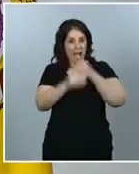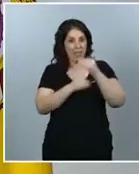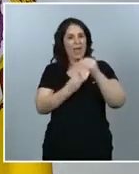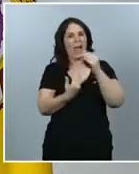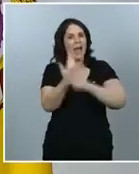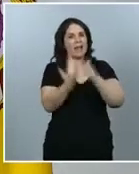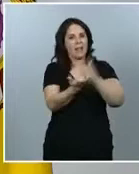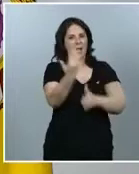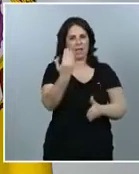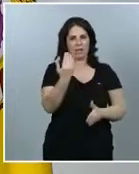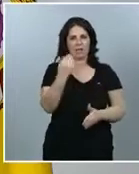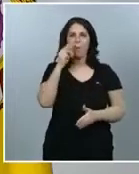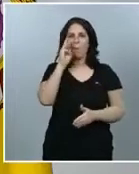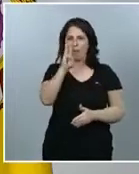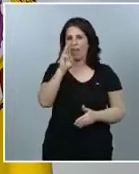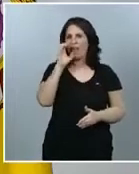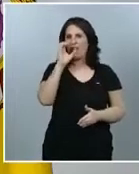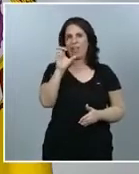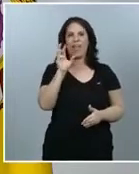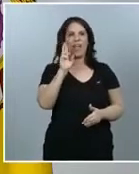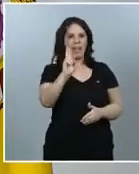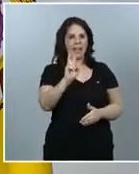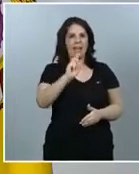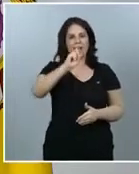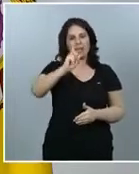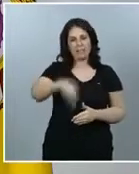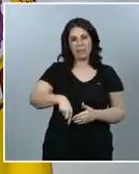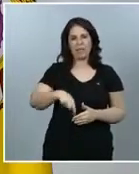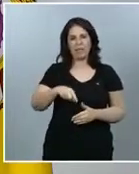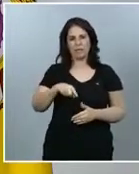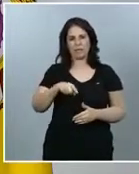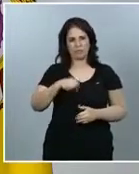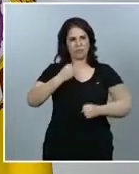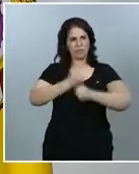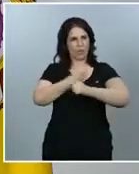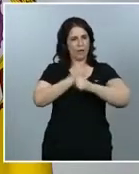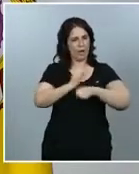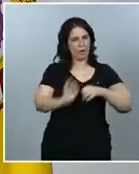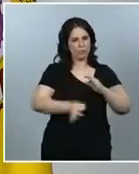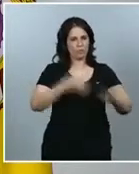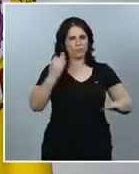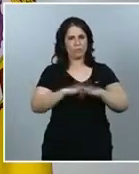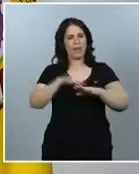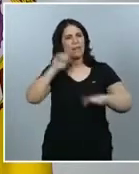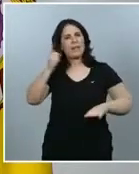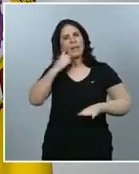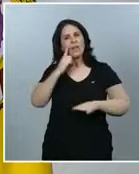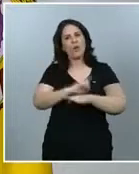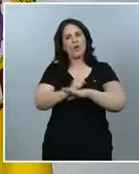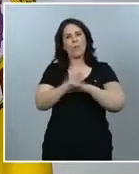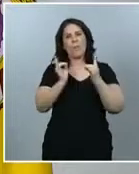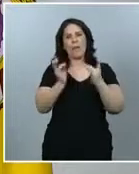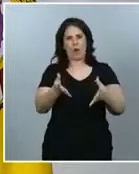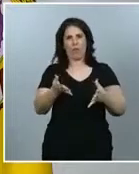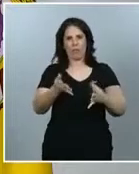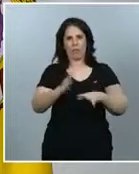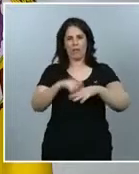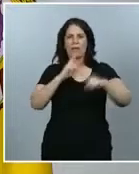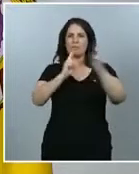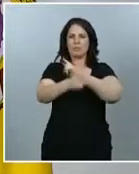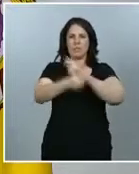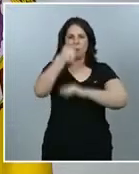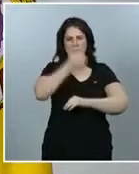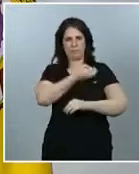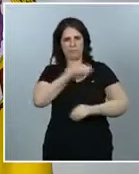y se está haciendo un excelente trabajo de detección precoz de casos que permite una respuesta mucho más oportuna cuando se